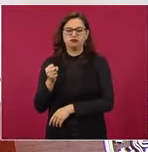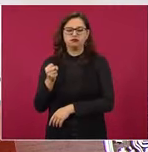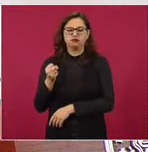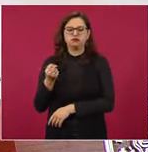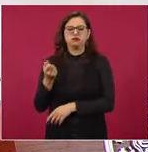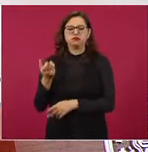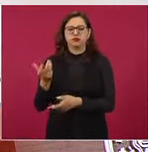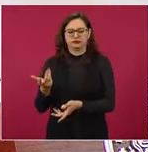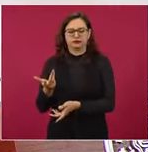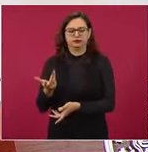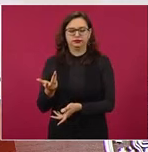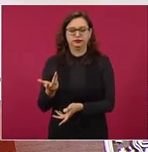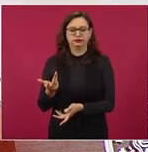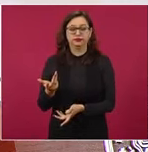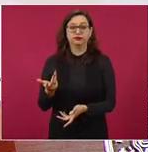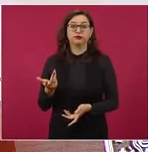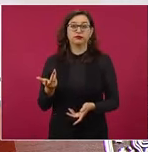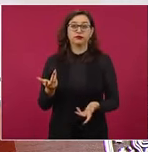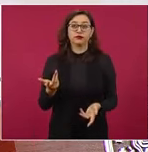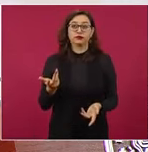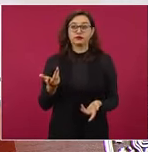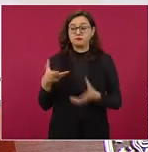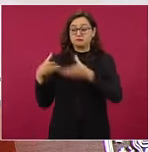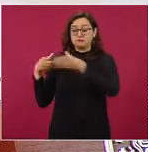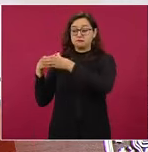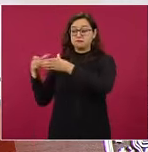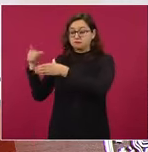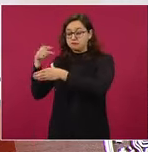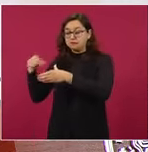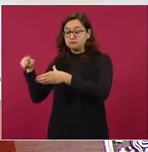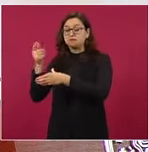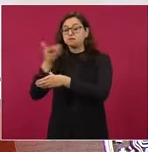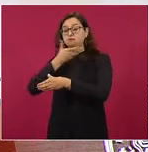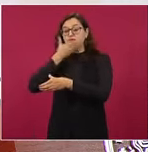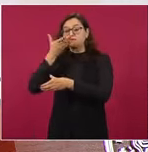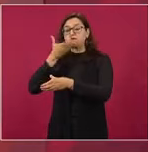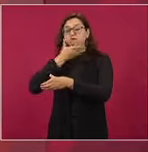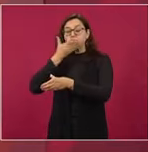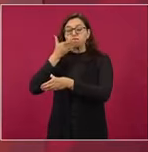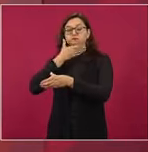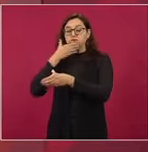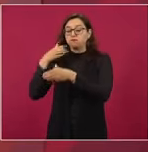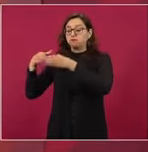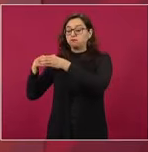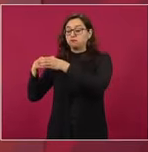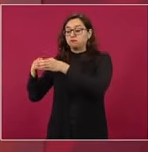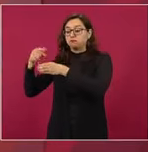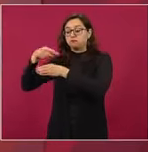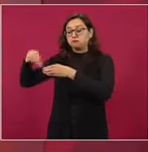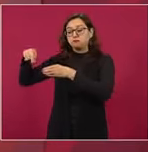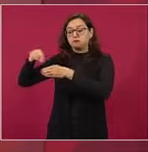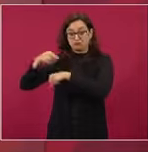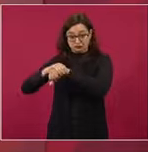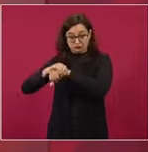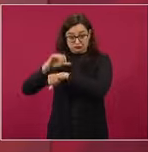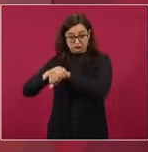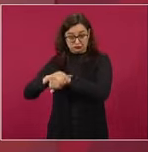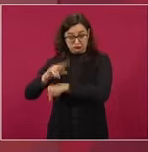tradicional, podríamos decir politiquería, suele pasar que los amigos son de mentira